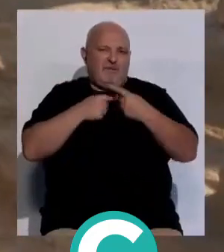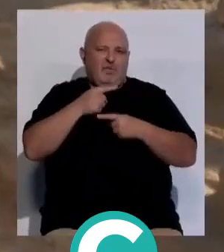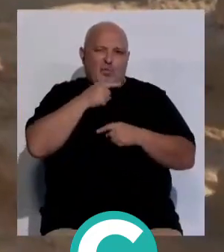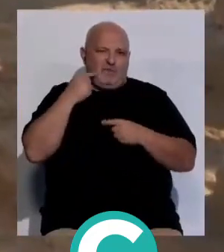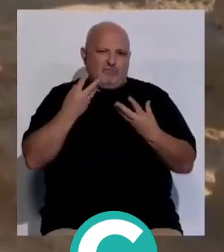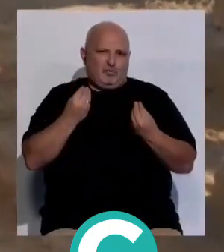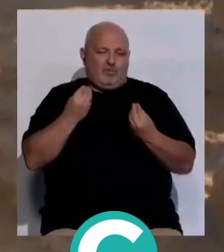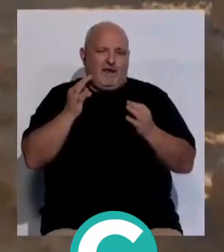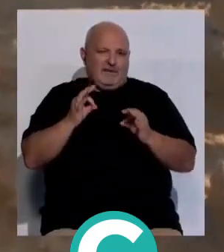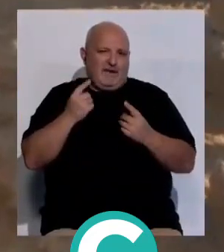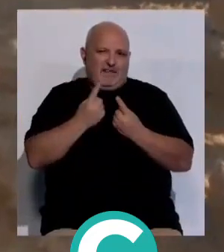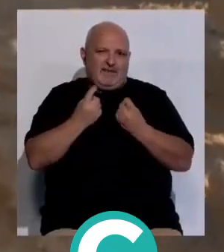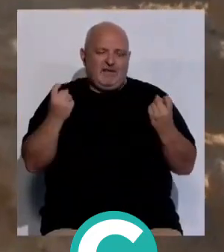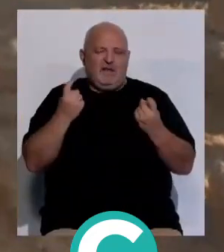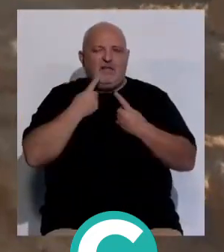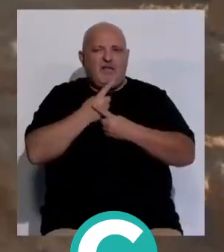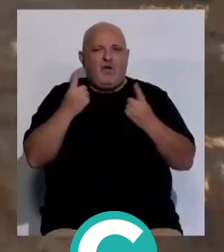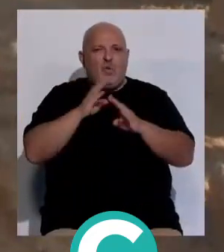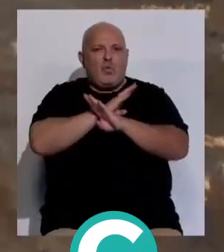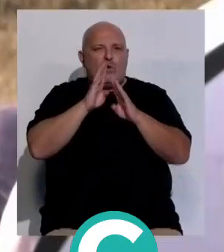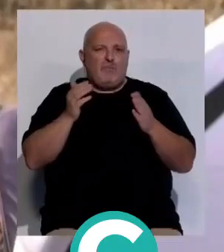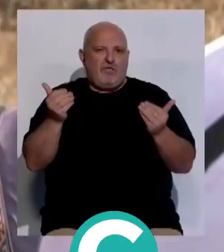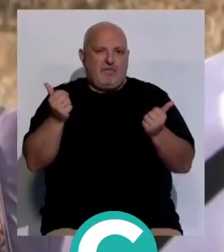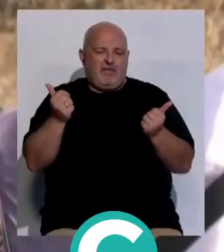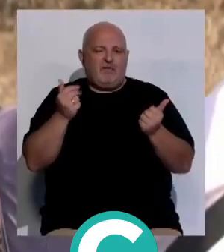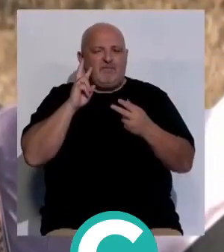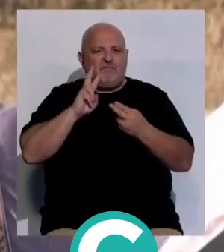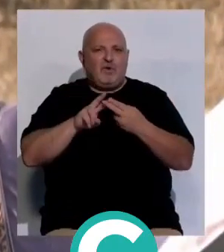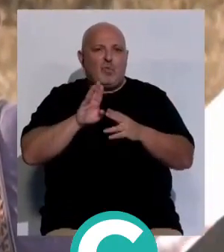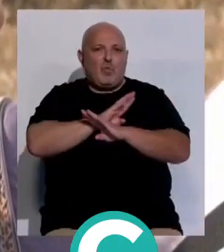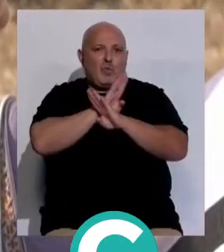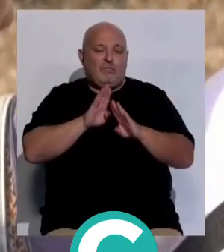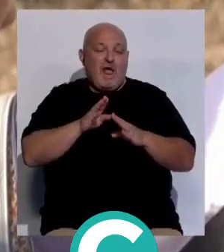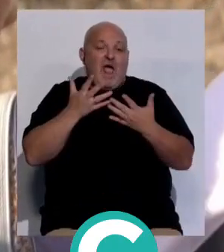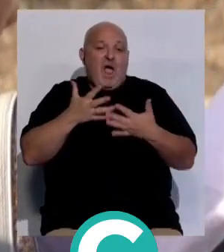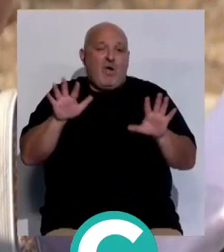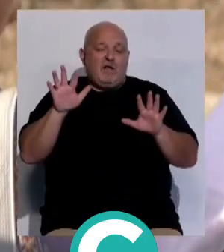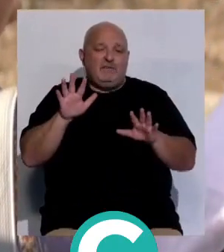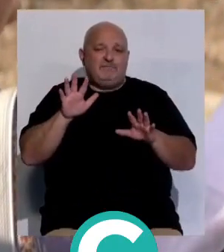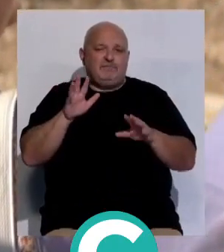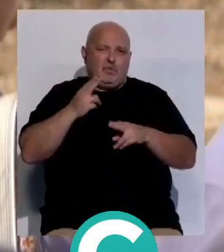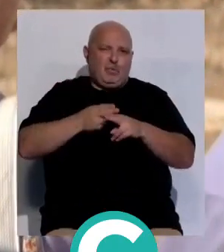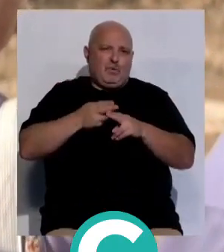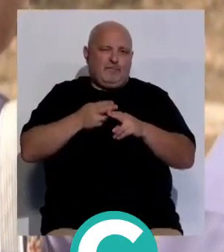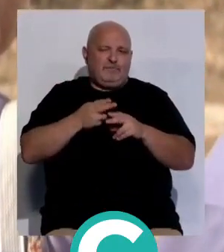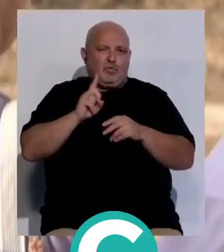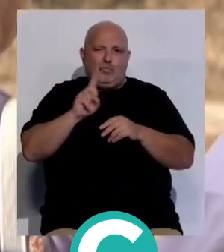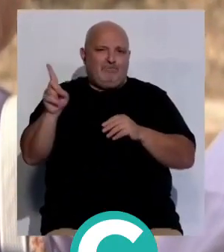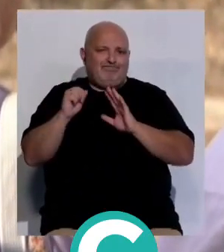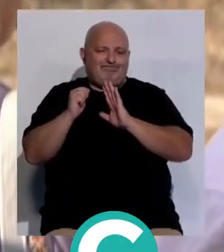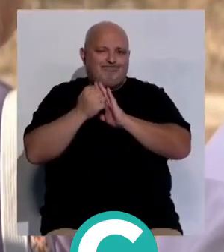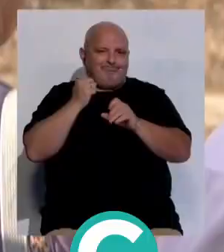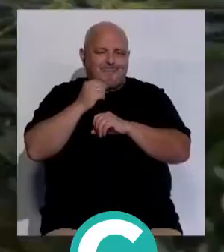doloroso, pero necesario. Decir el último adiós, verlo por última vez, aunque la imagen sea dura e imborrable.